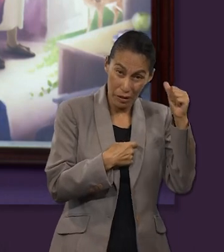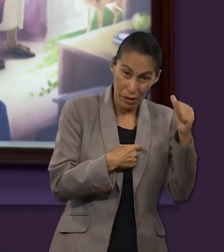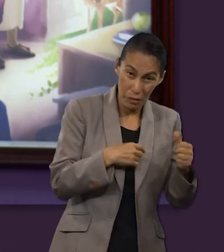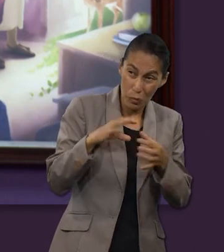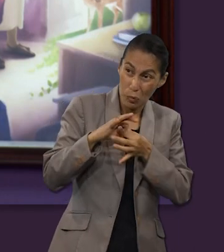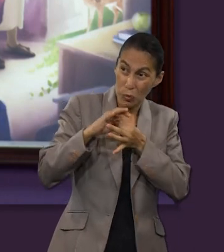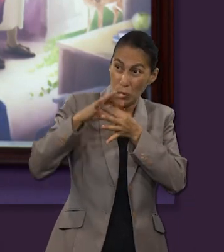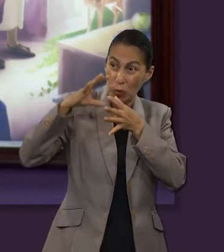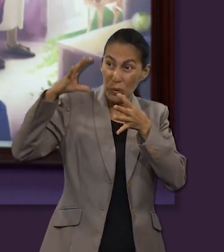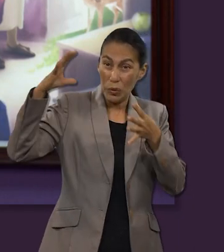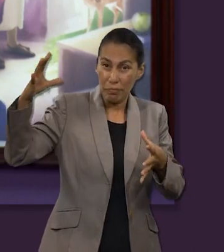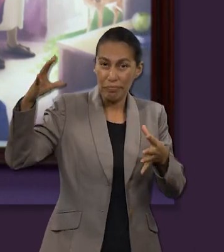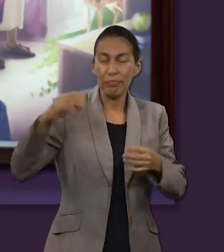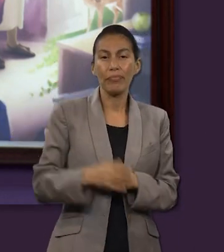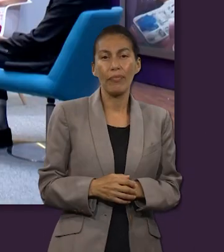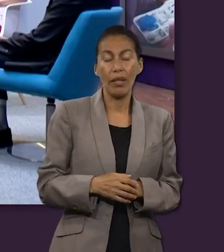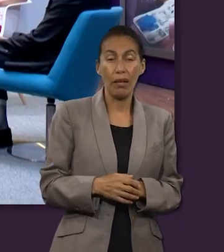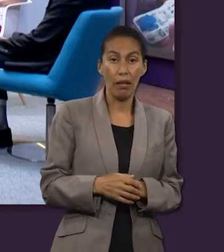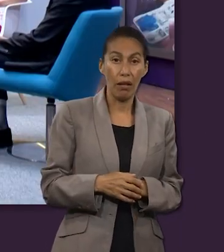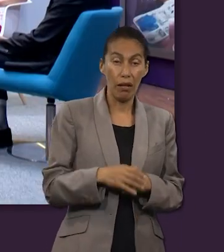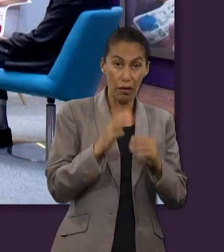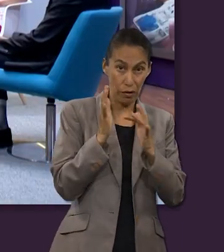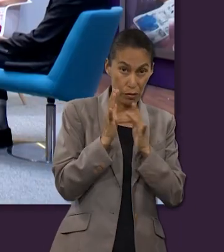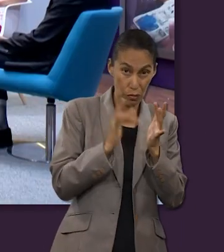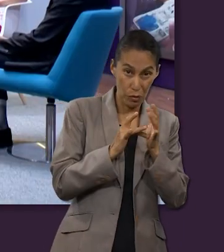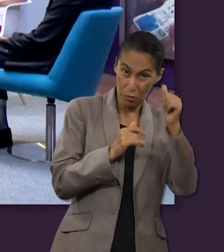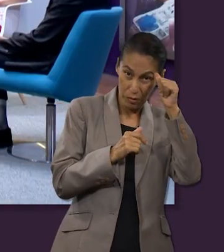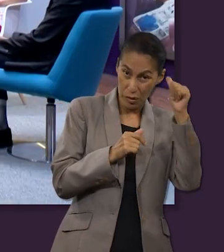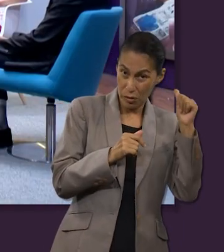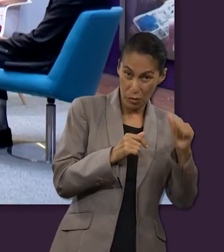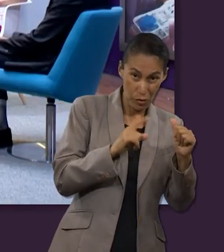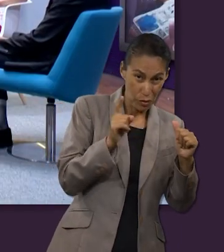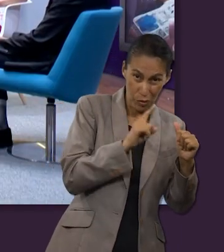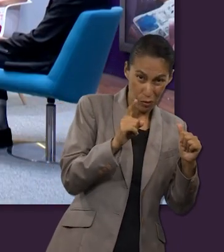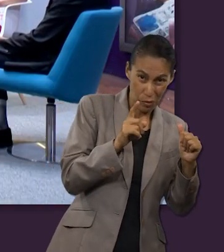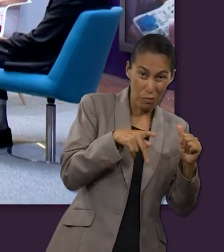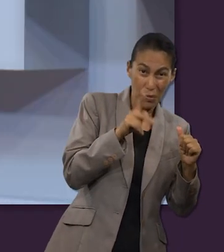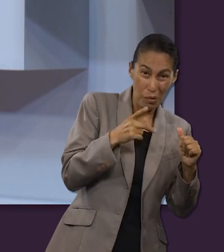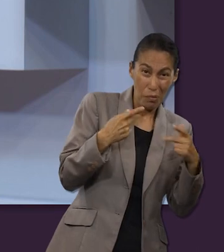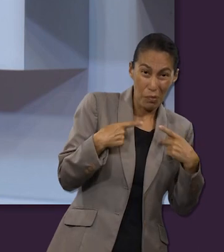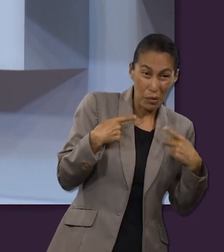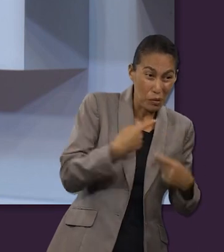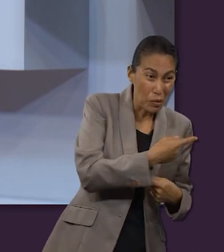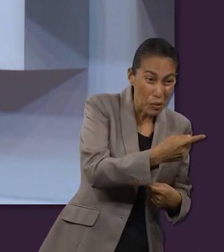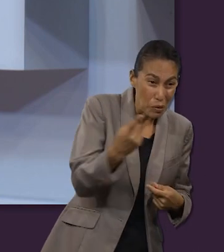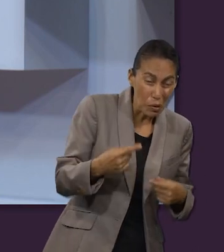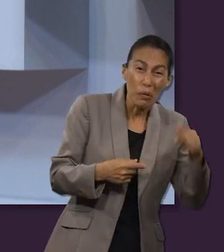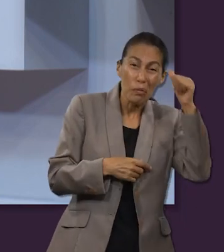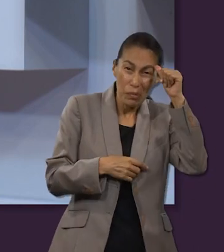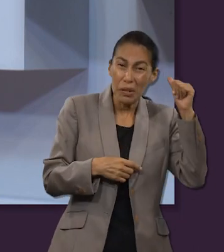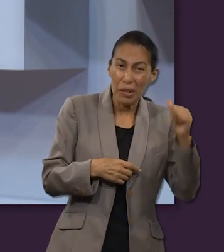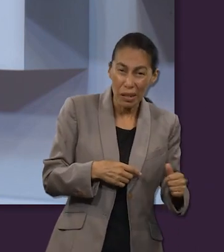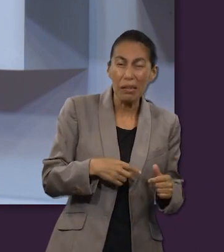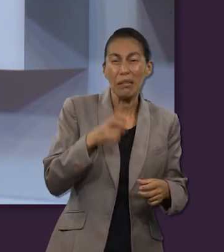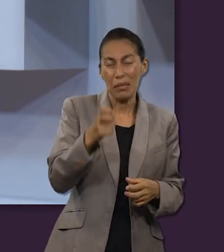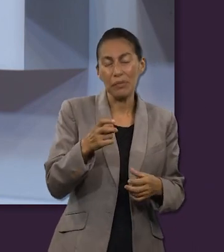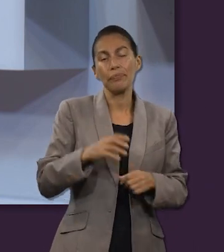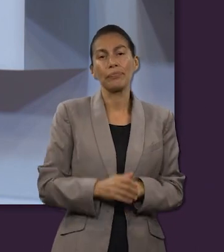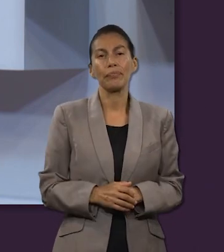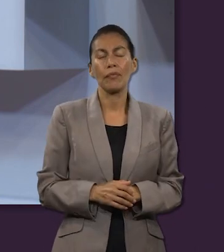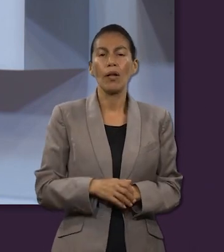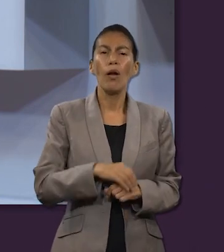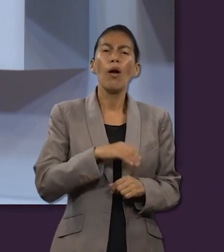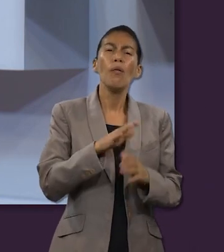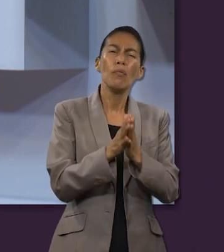con nosotros cuando pecamos, nos separamos de Dios. Gracias. Ruth, ¿nos puedes decir qué significa